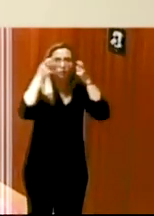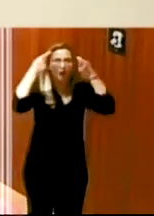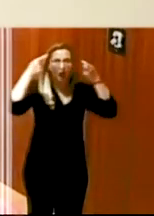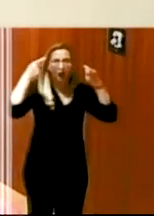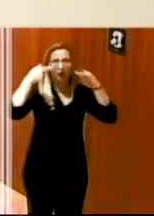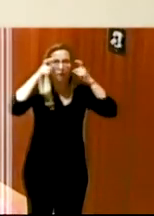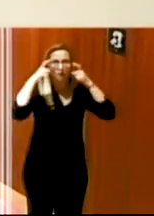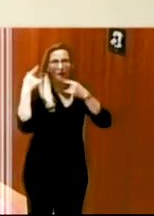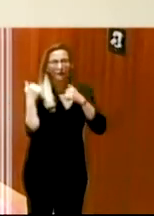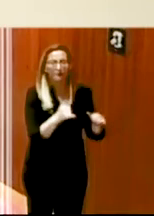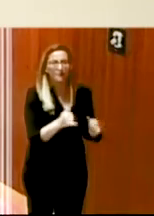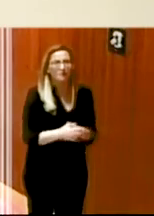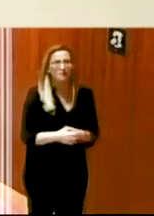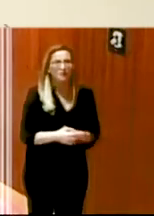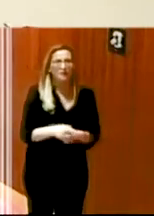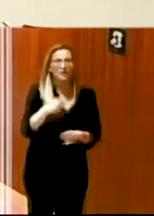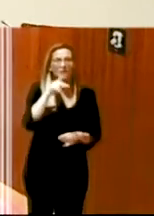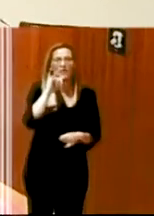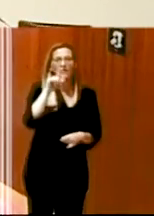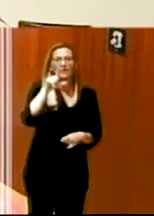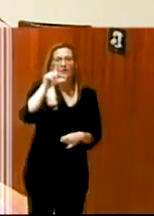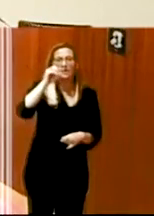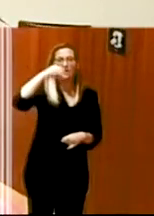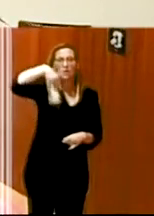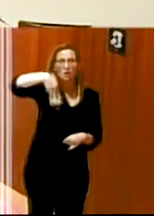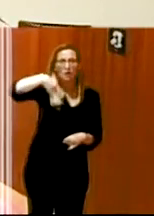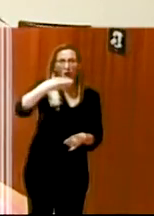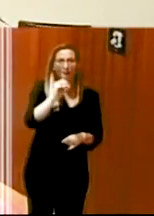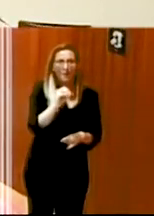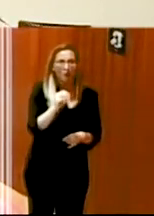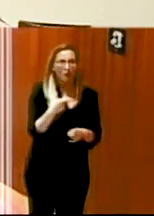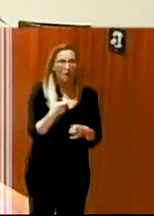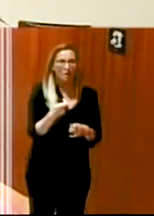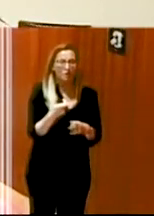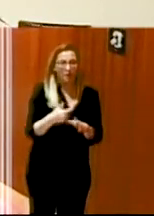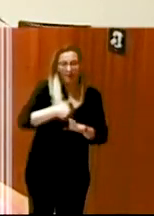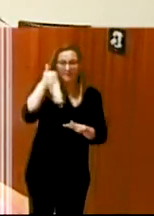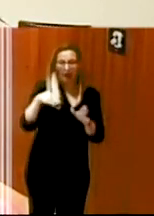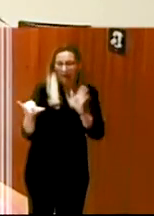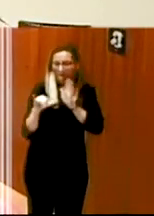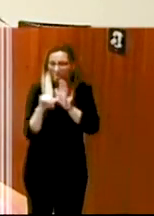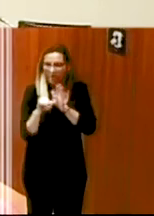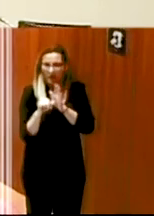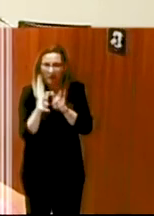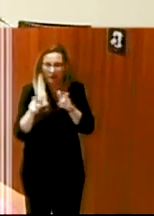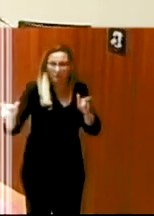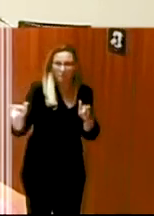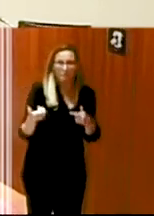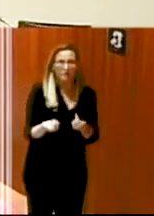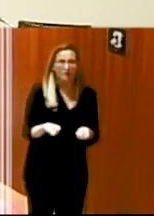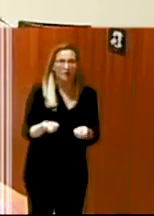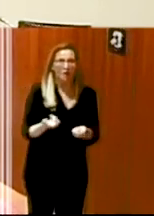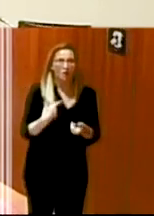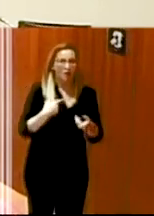quilombo como veis en algunos hay más más cercanía con cuando estás haciendo la interpretación de lengua de signos o la